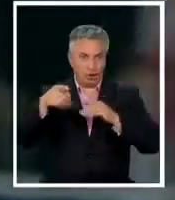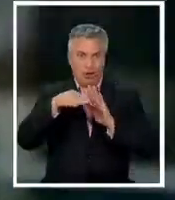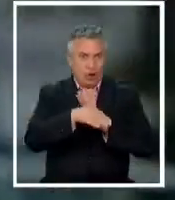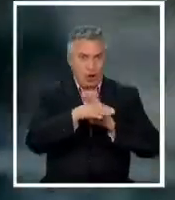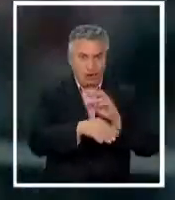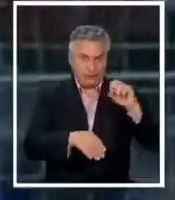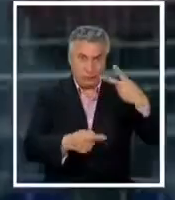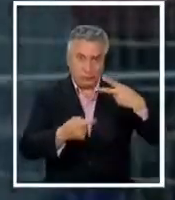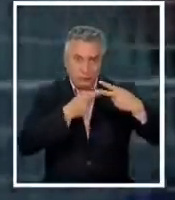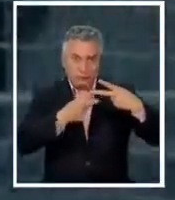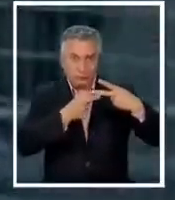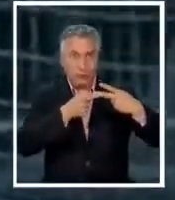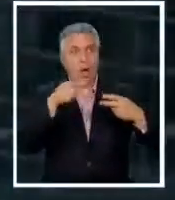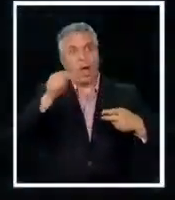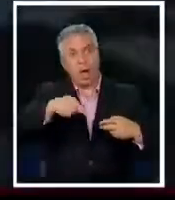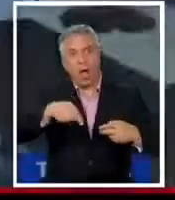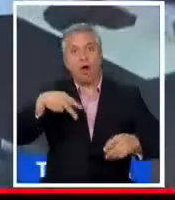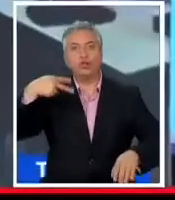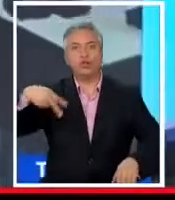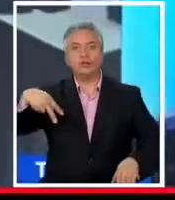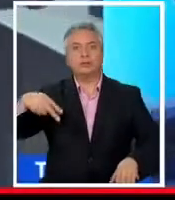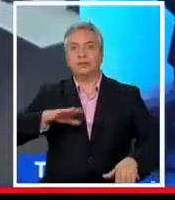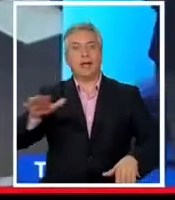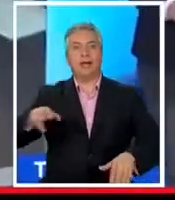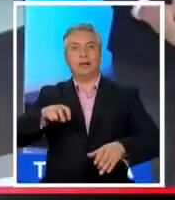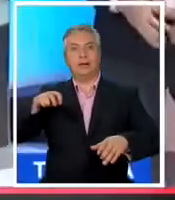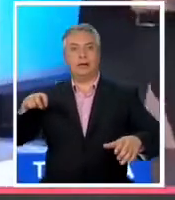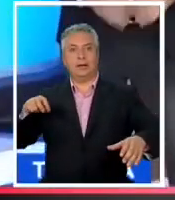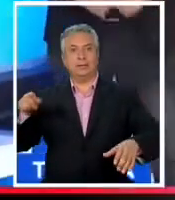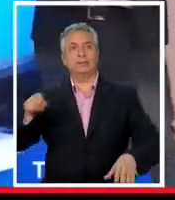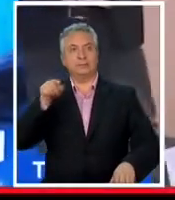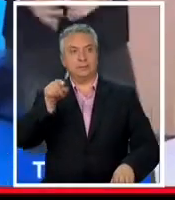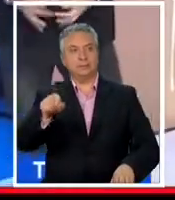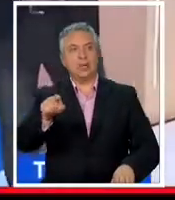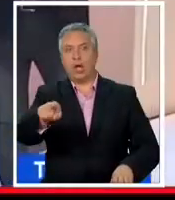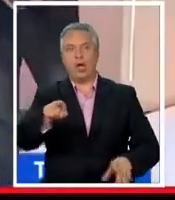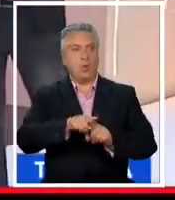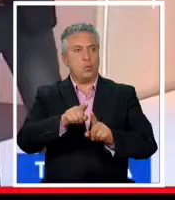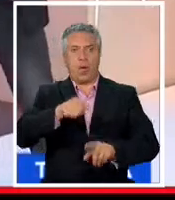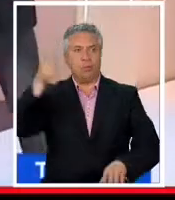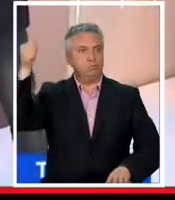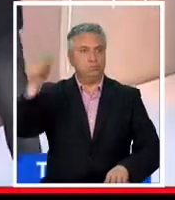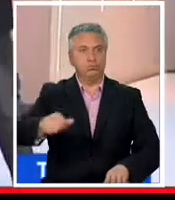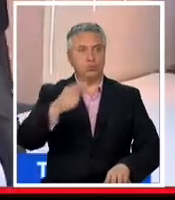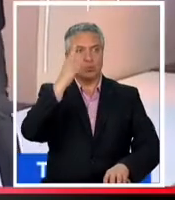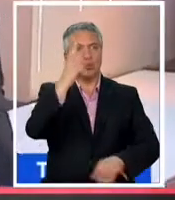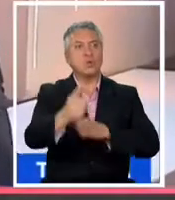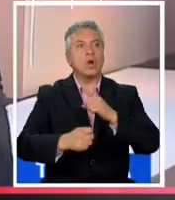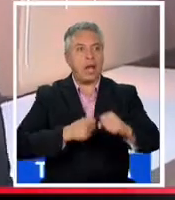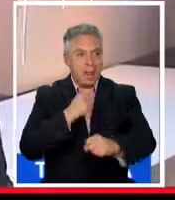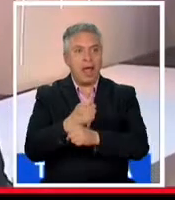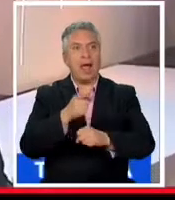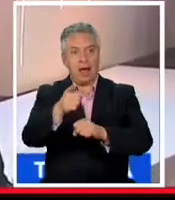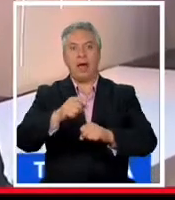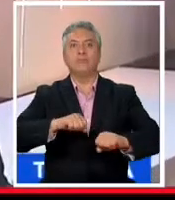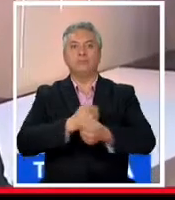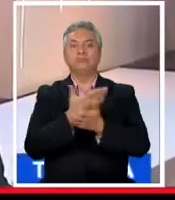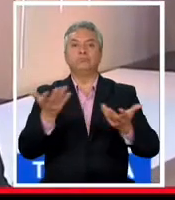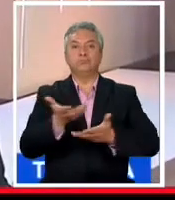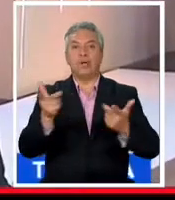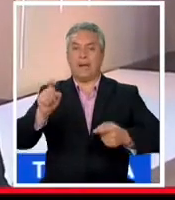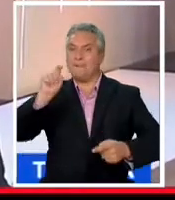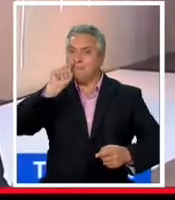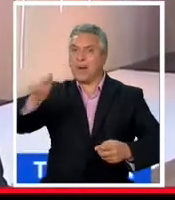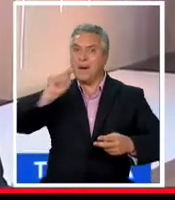ahora hace noticias fuera de la cancha José Luis Félix Chilaverde fue condenado a un año de prisión en suspenso por calumnias